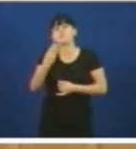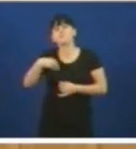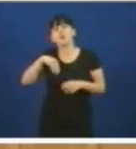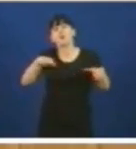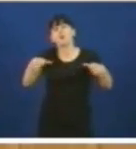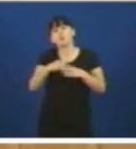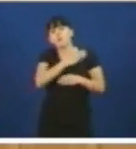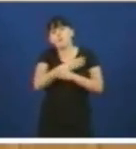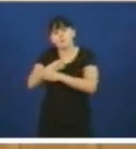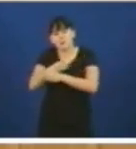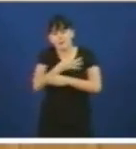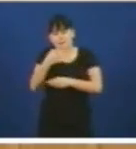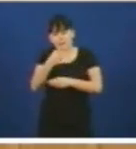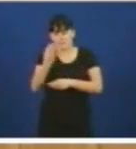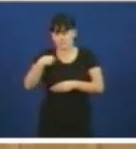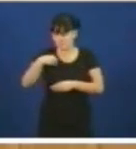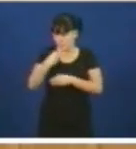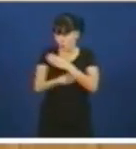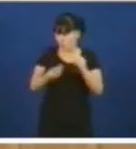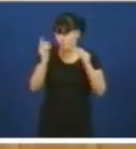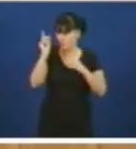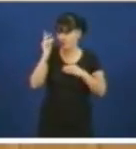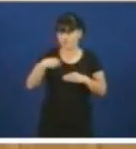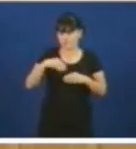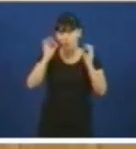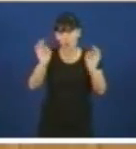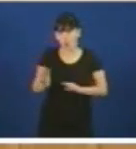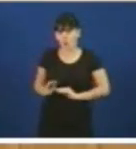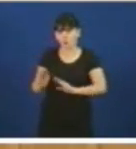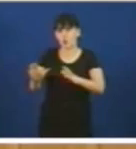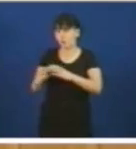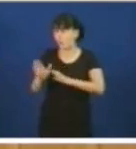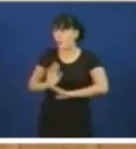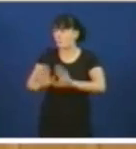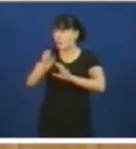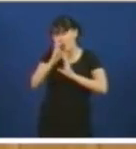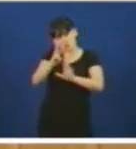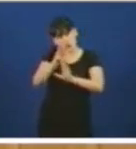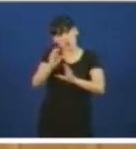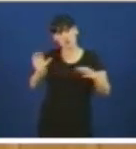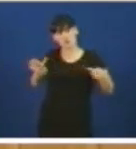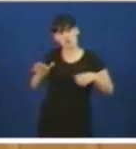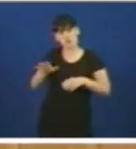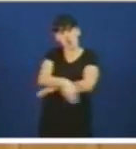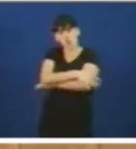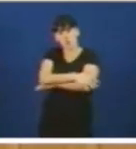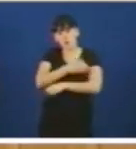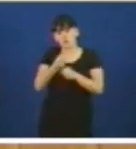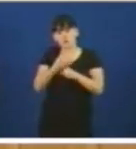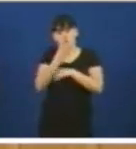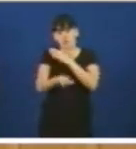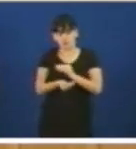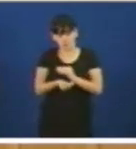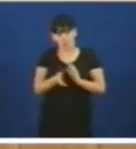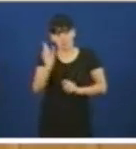ou mesmo no prazo dun mes o que claramente vostedes non fixeron en oito anos de goberno socialista co beneplácito do bloque